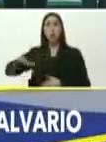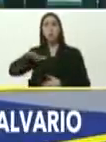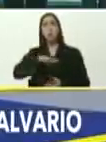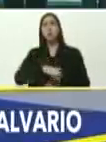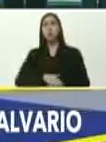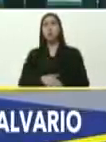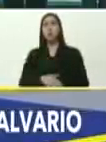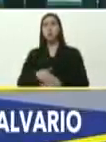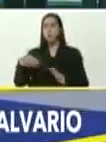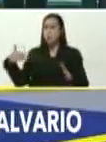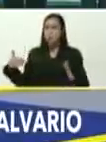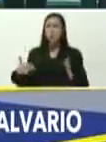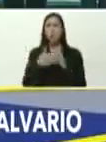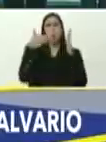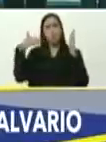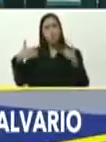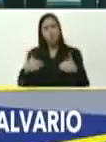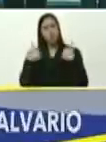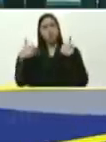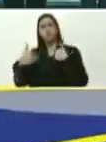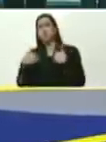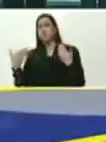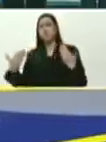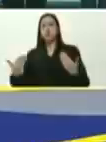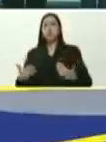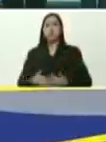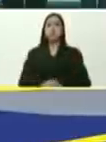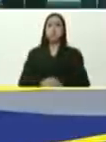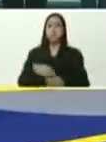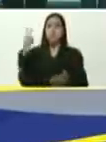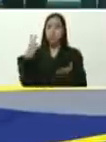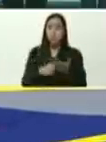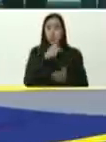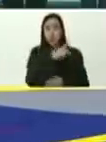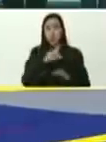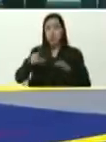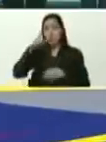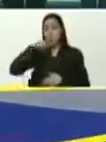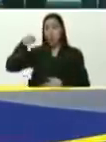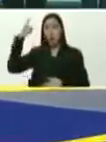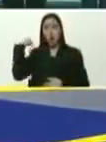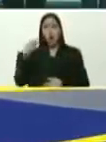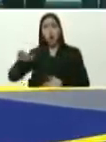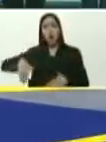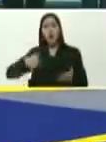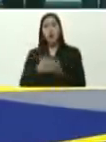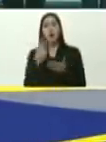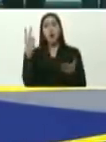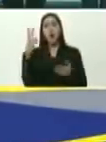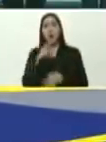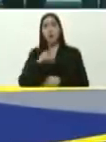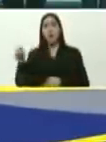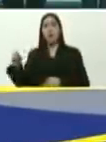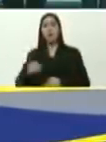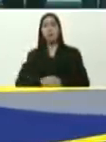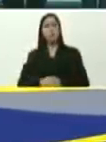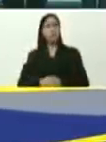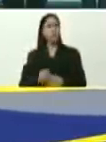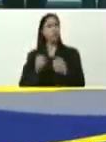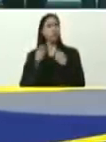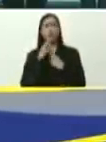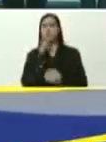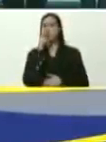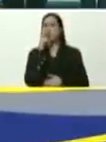los golpes, las agresiones, que nos dieron, 2018, 2019, 2020, fueron brutales,